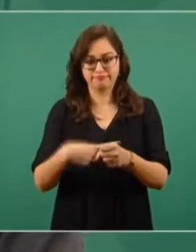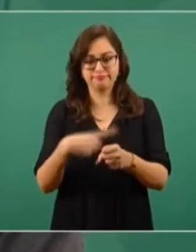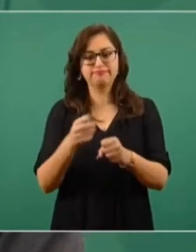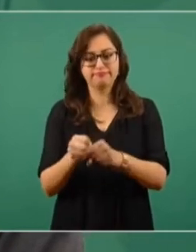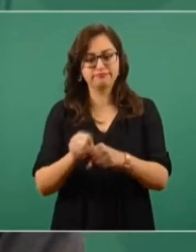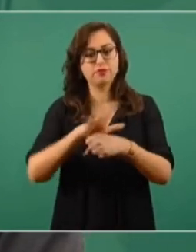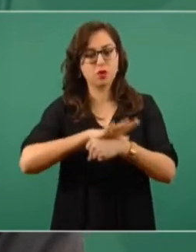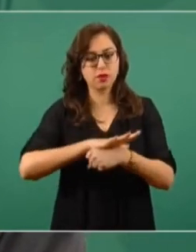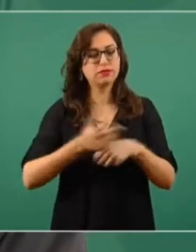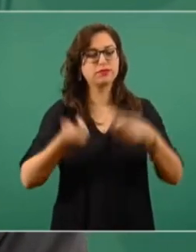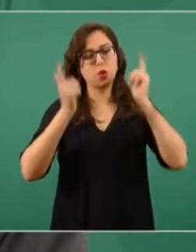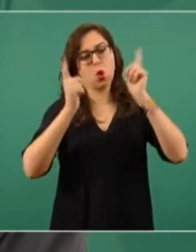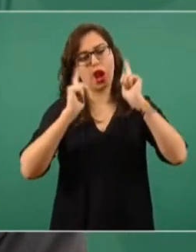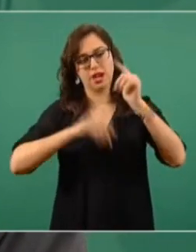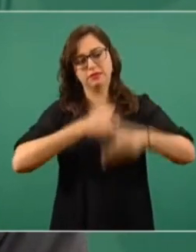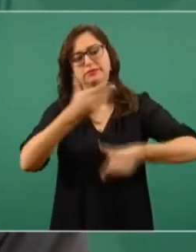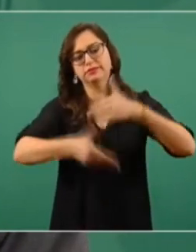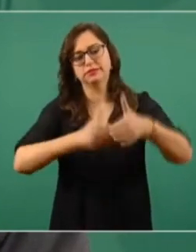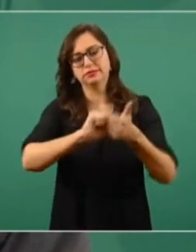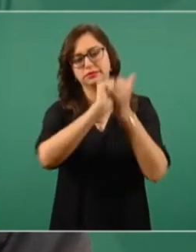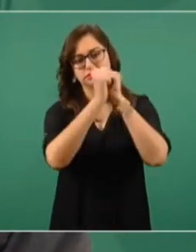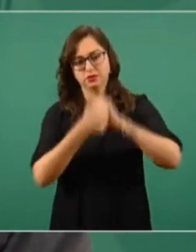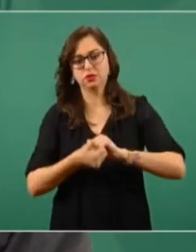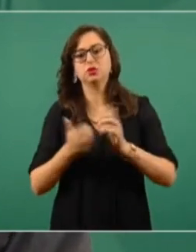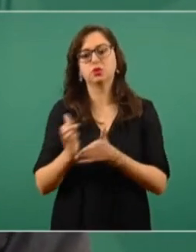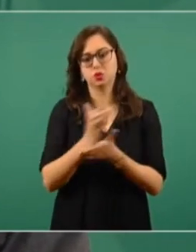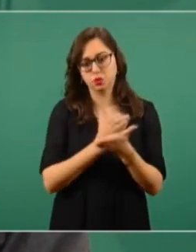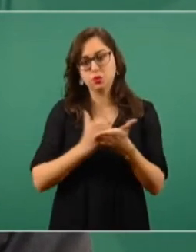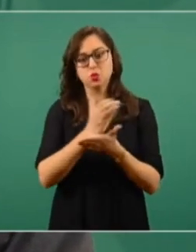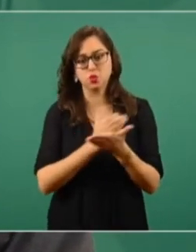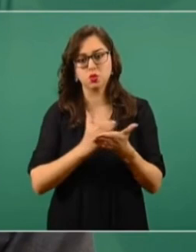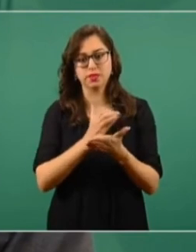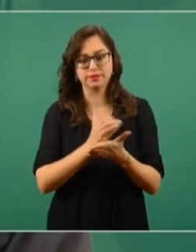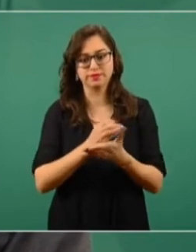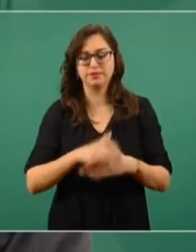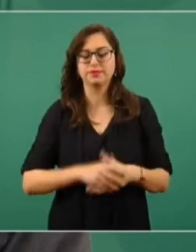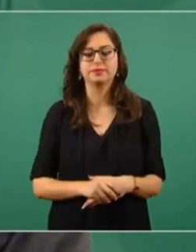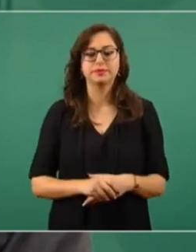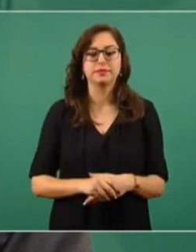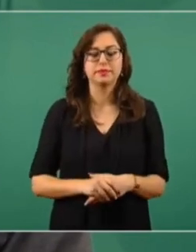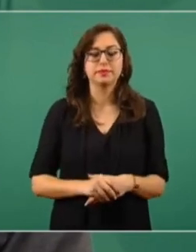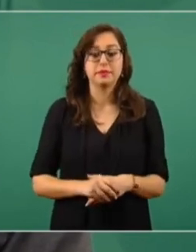Pero también todo esto es enseñanza.